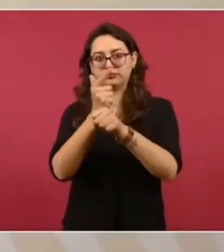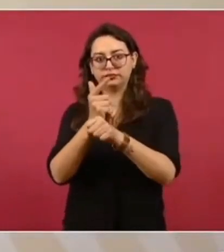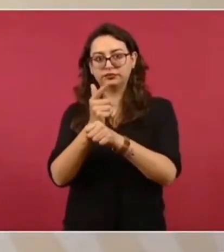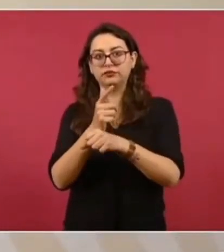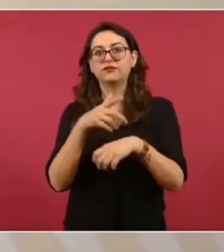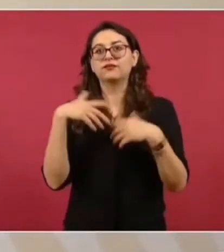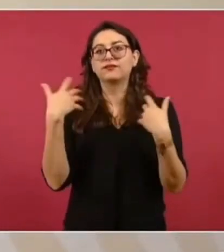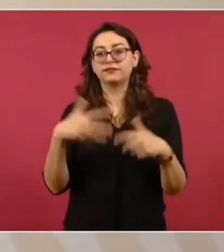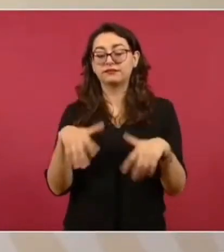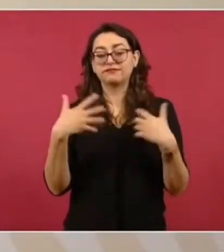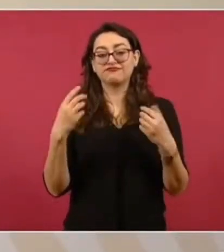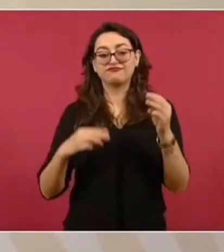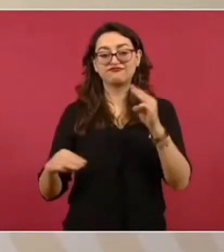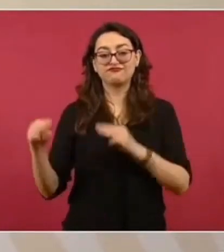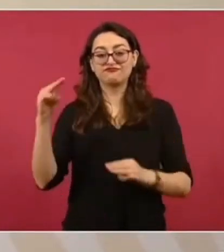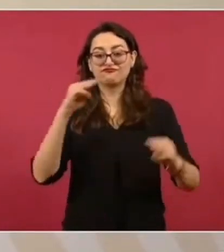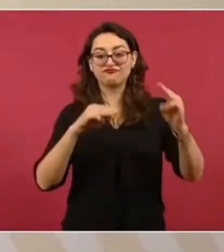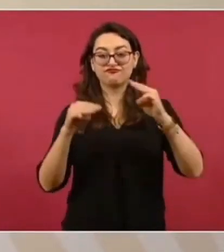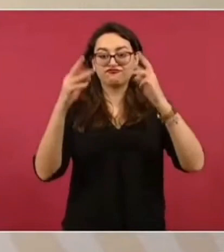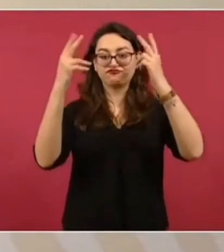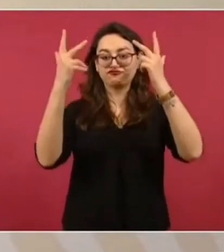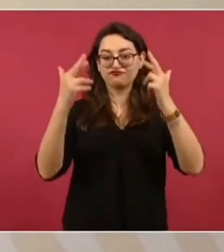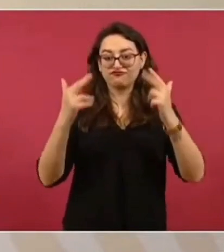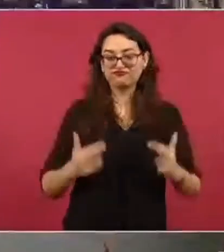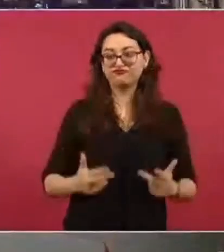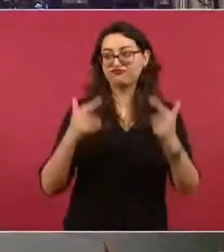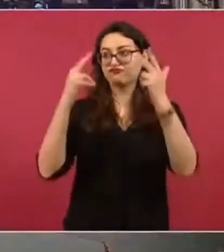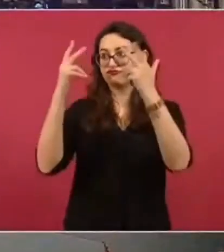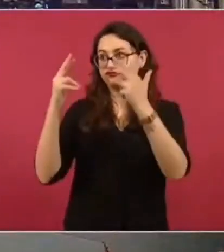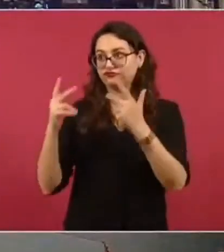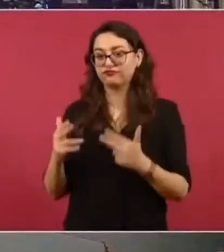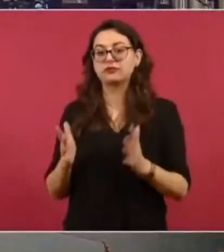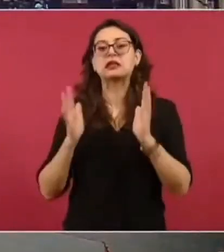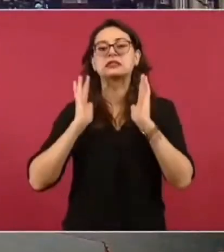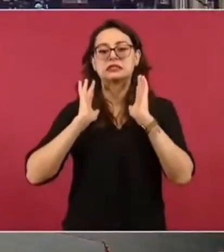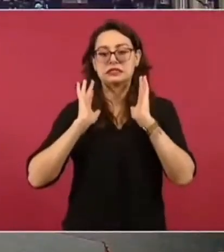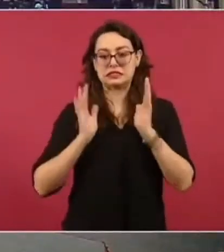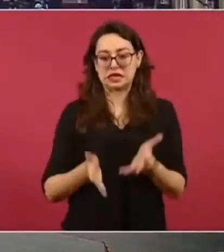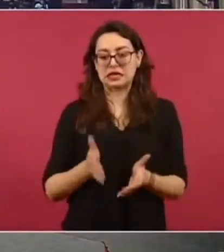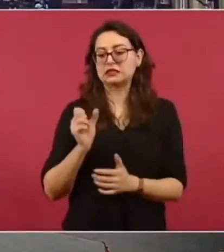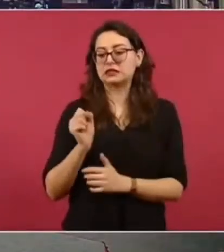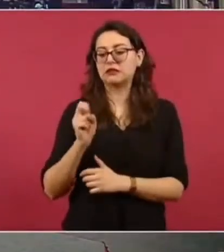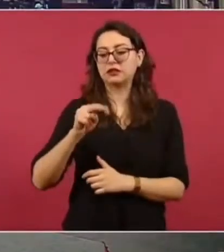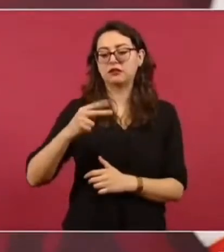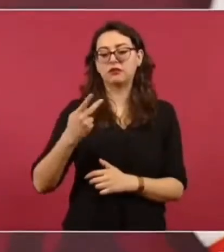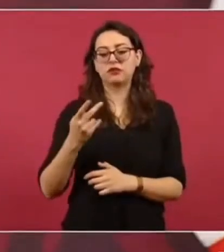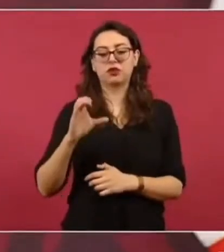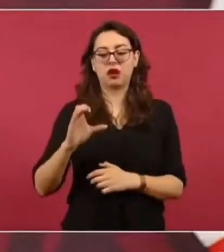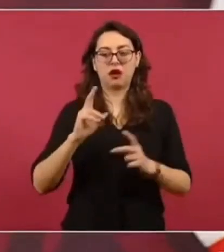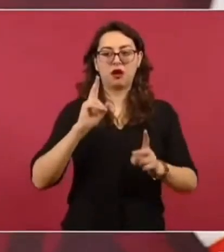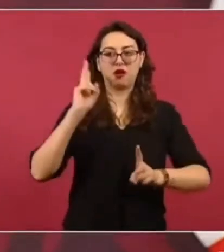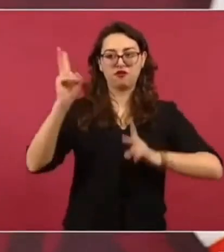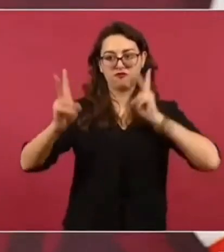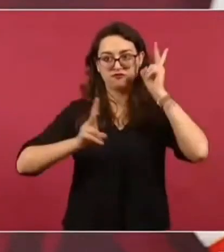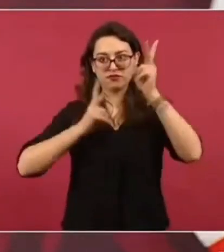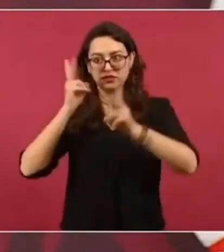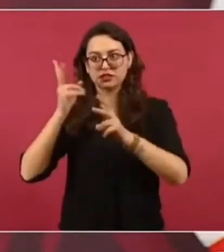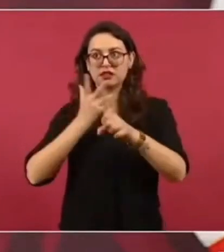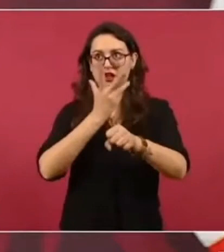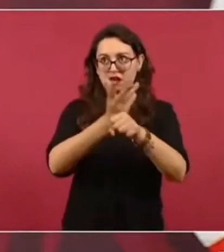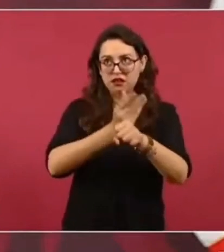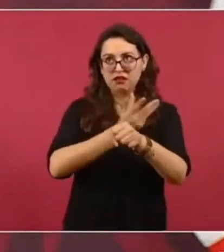Tijuana. Protección Civil lo está atendiendo y hoy voy a ver a la gobernadora